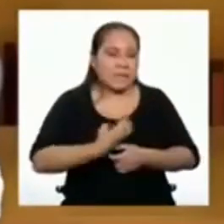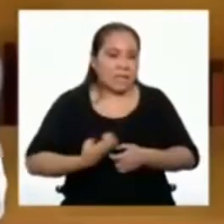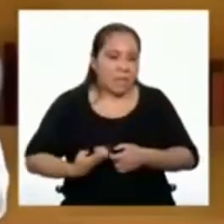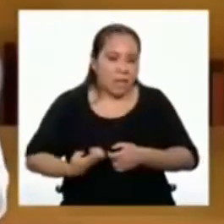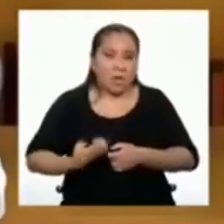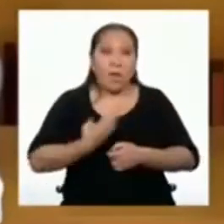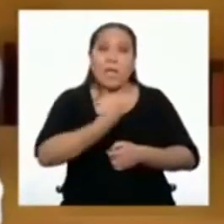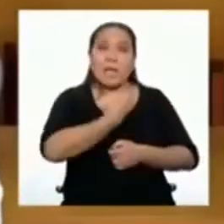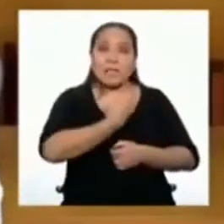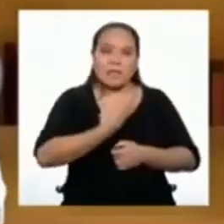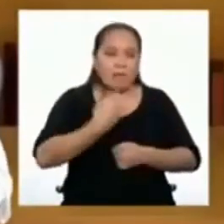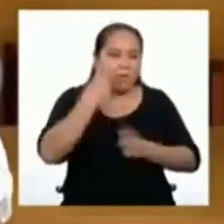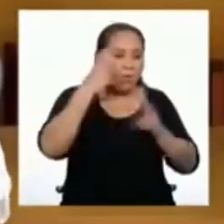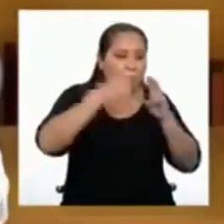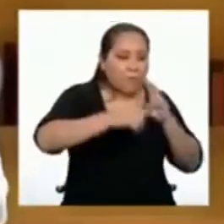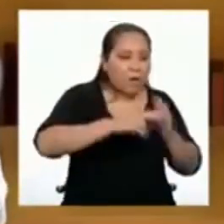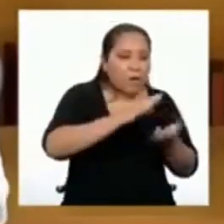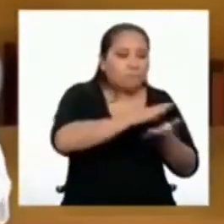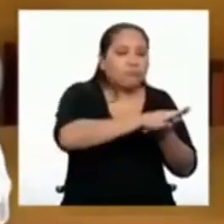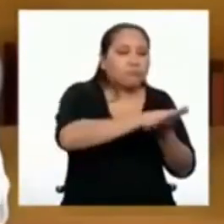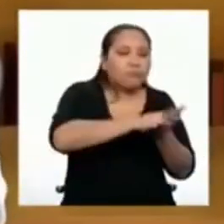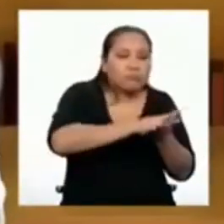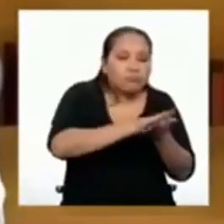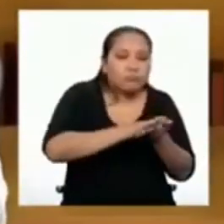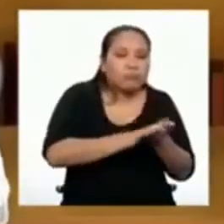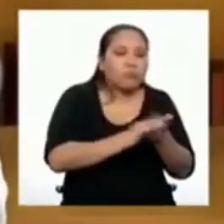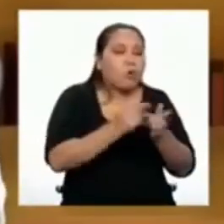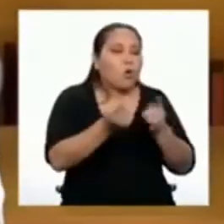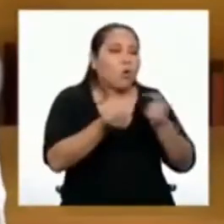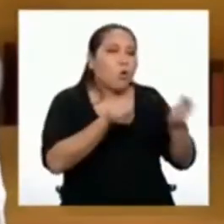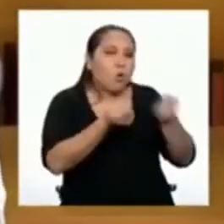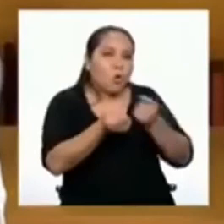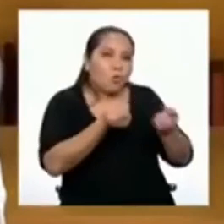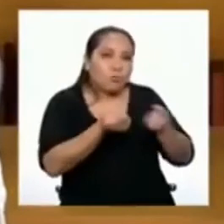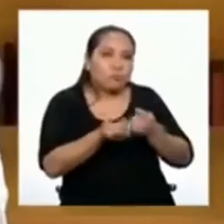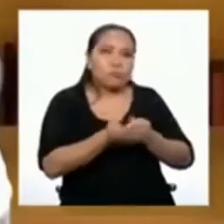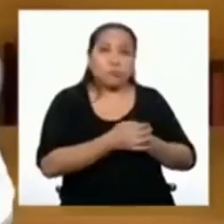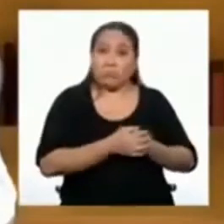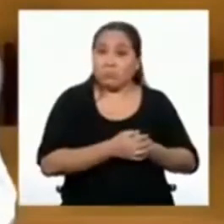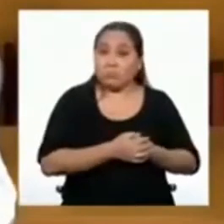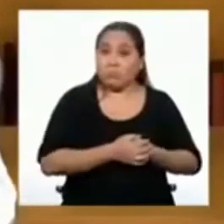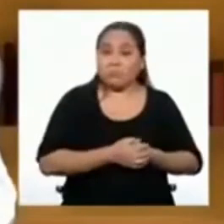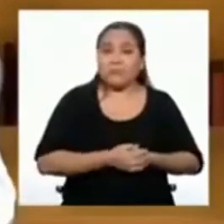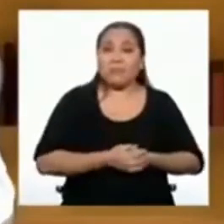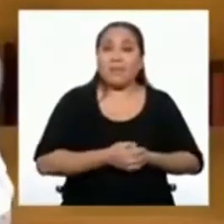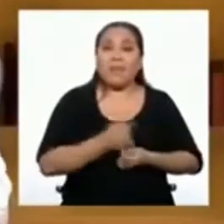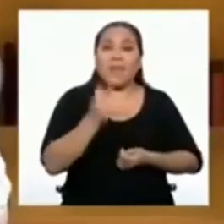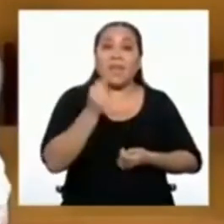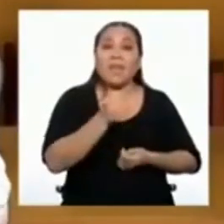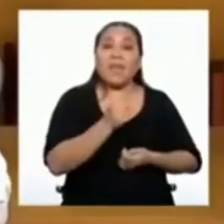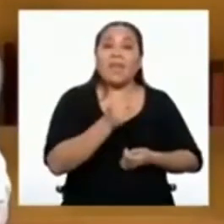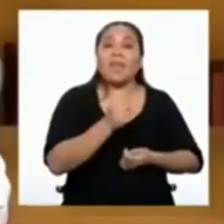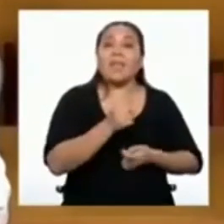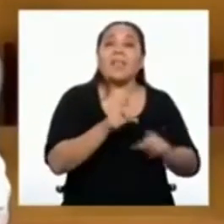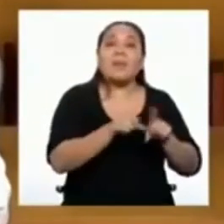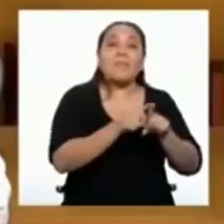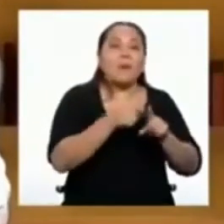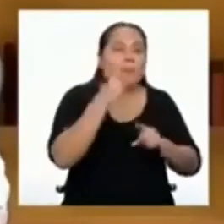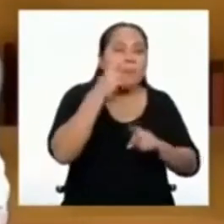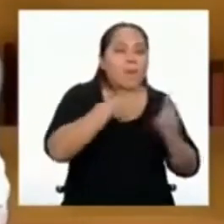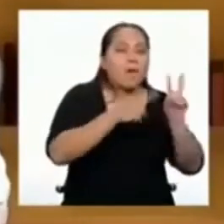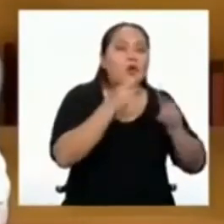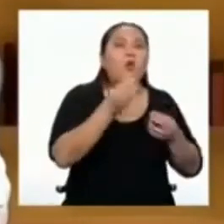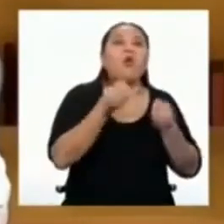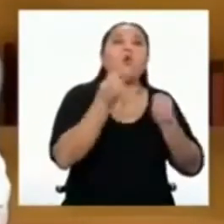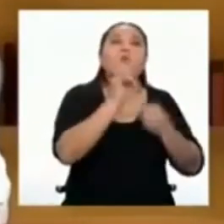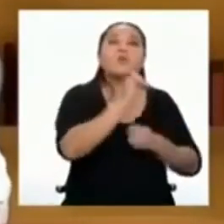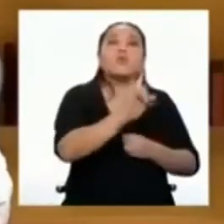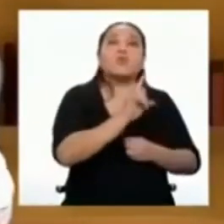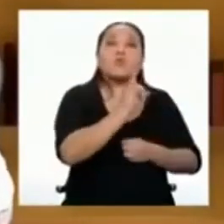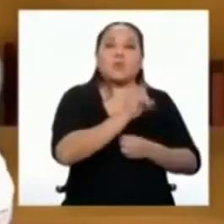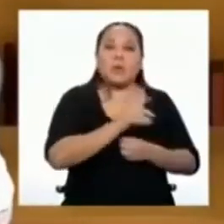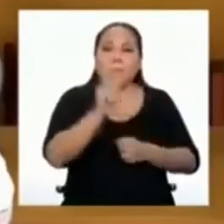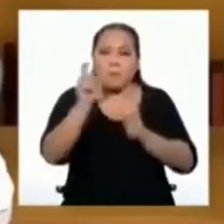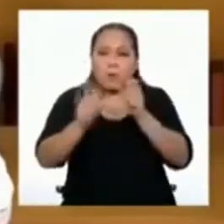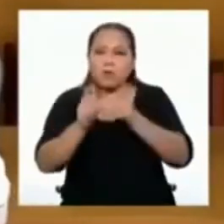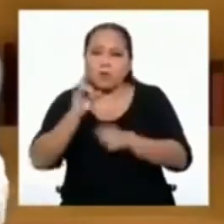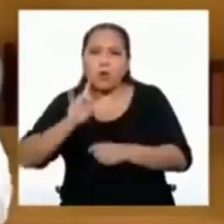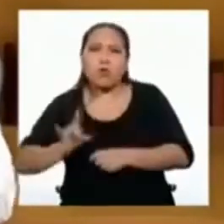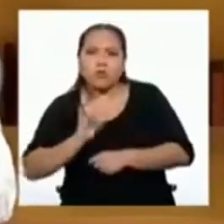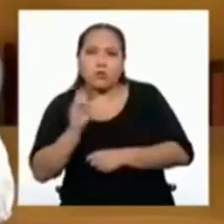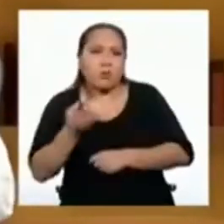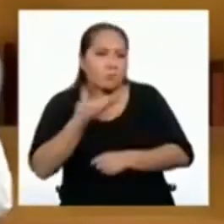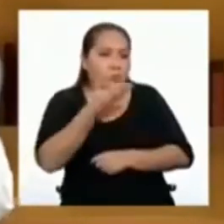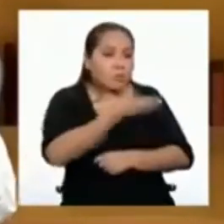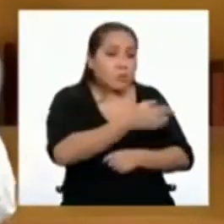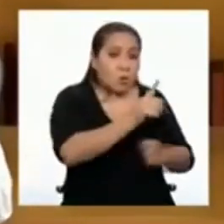quien vela por el mantenimiento y regula sus distintos usos. Esto quiere decir que, como ciudadanos, podemos utilizar estas